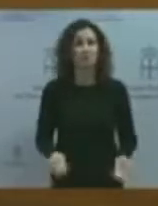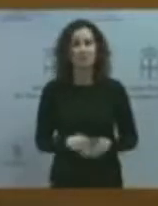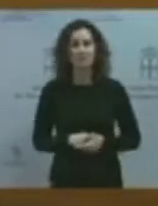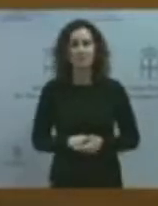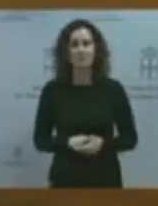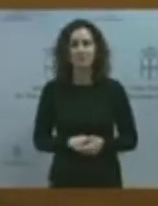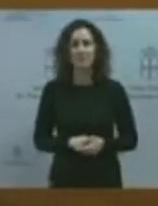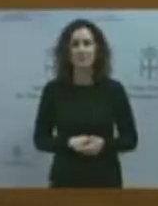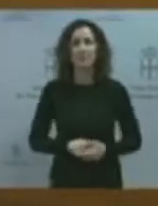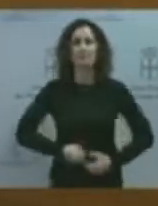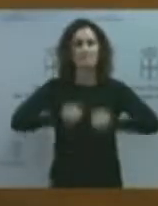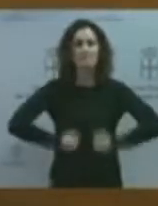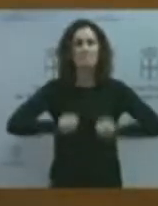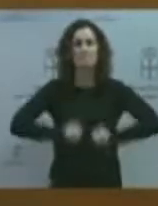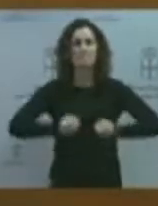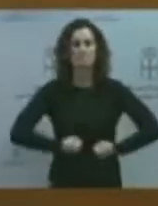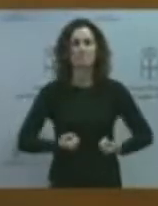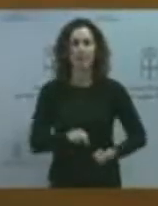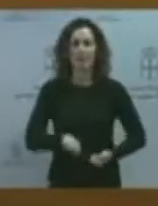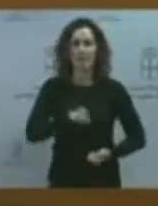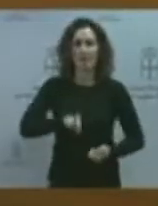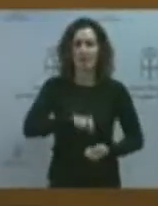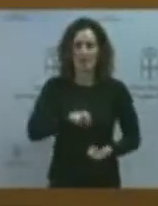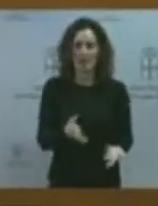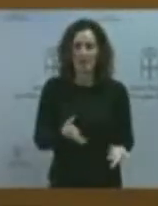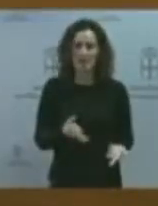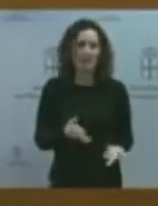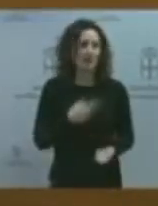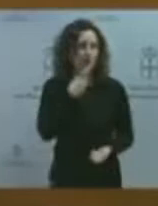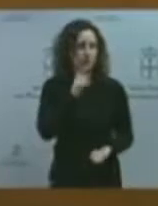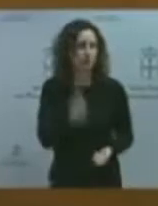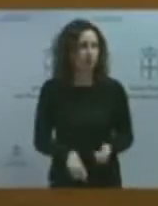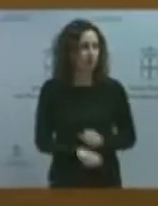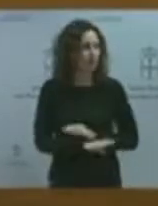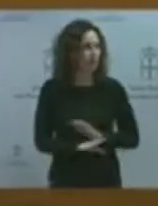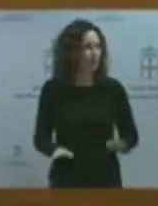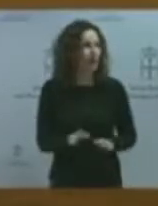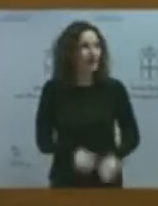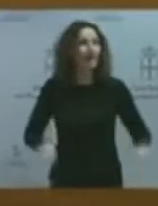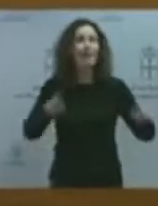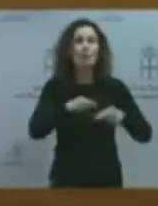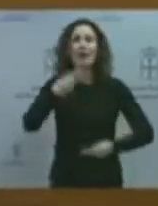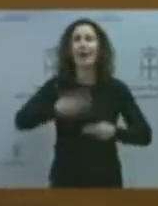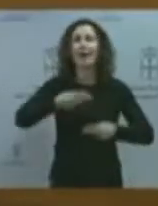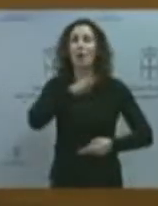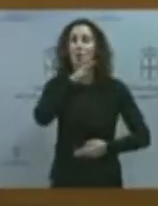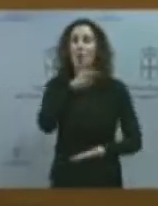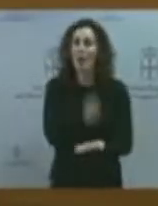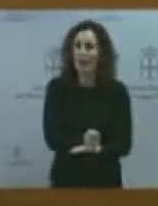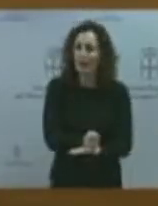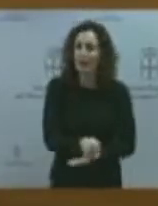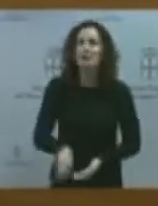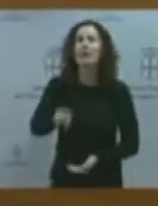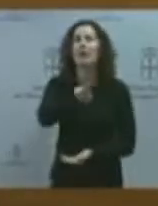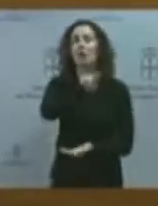recurrente, cansino, de que hay que recuperar el peaje del Huerna, vuelvo a repetirle una vez más que